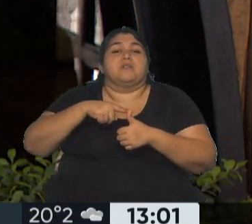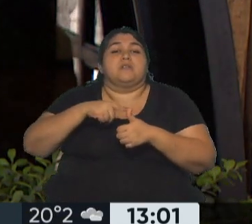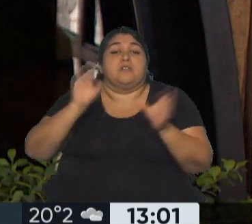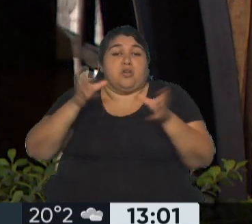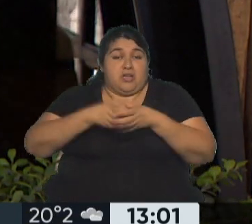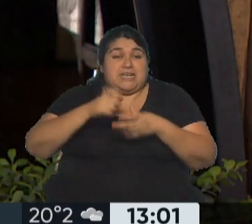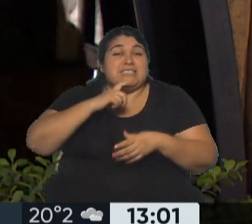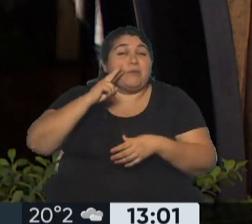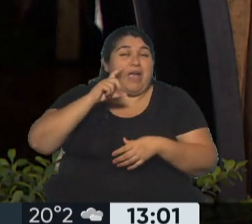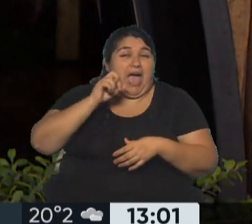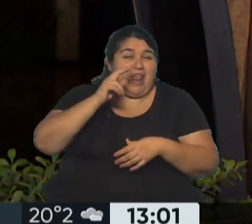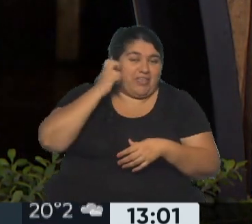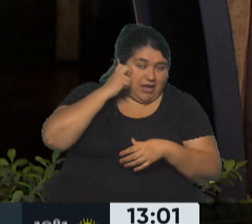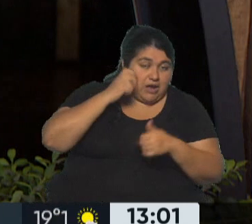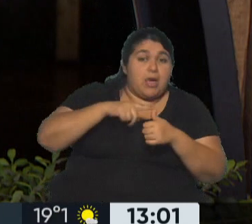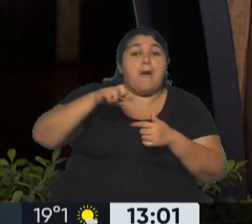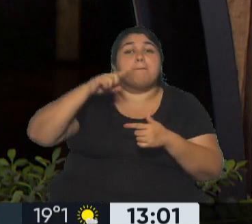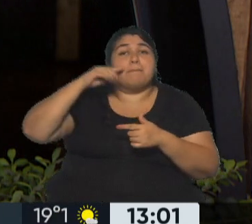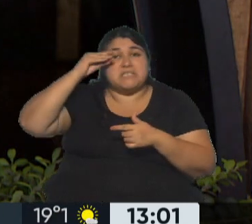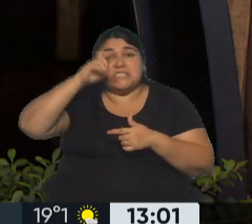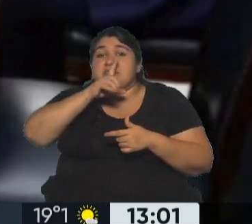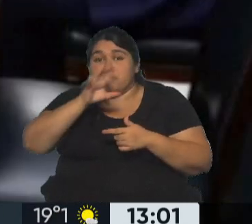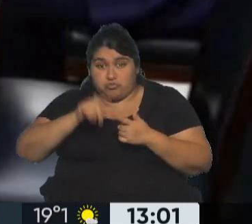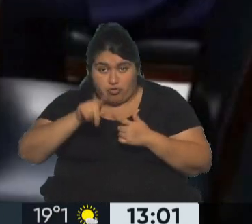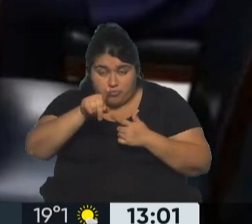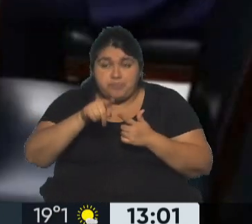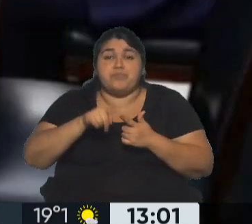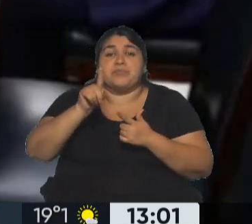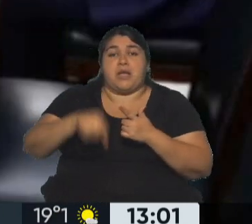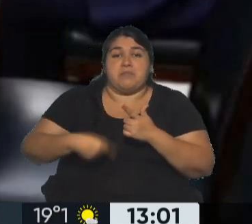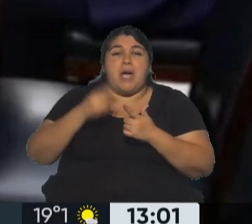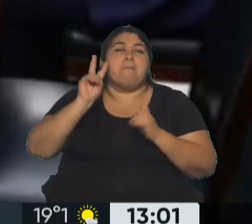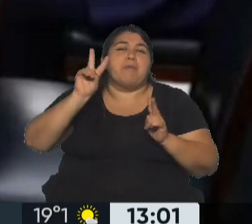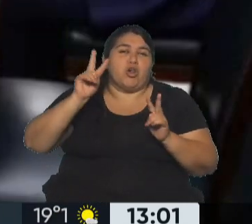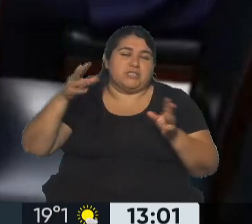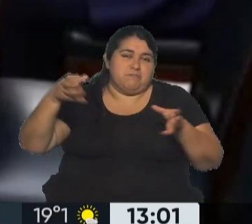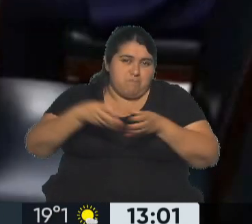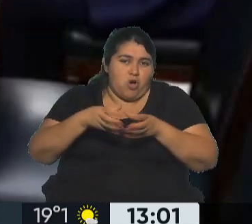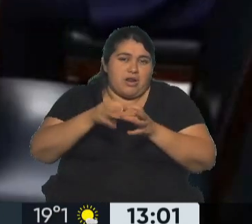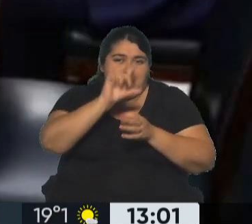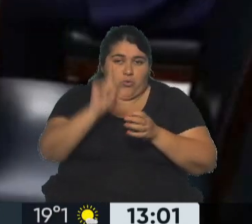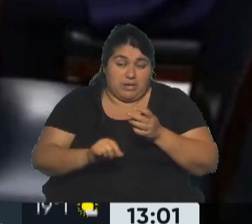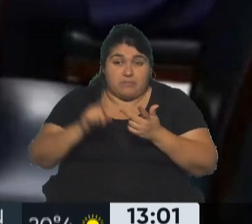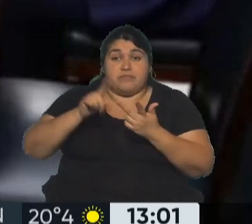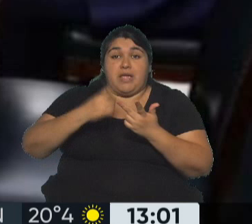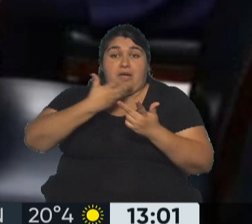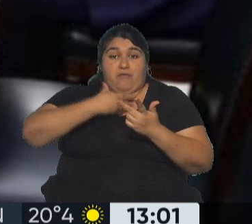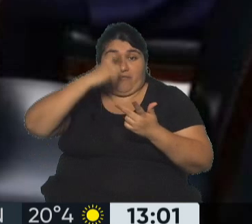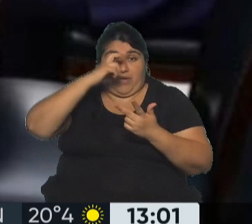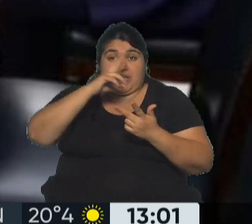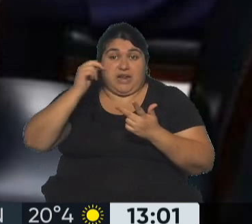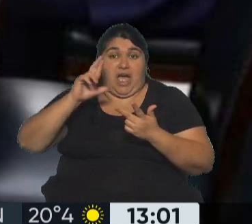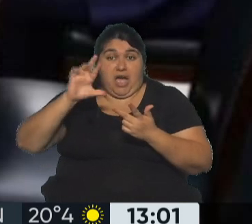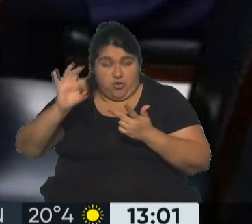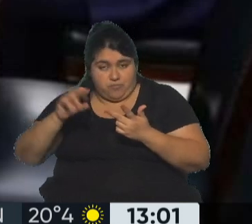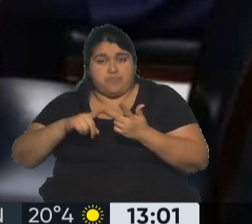Unión Cívica Radical, también Miguel Ángel Pichetto, que vemos en pantalla, por el peronismo republicano. Maxi Ferraro, de la coalición cívica. Y